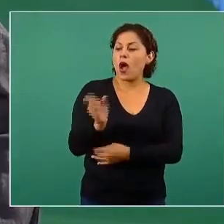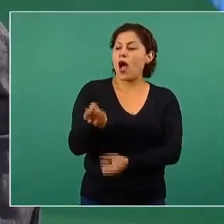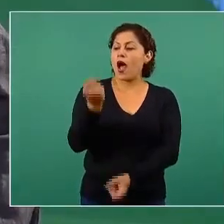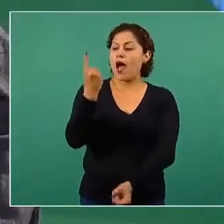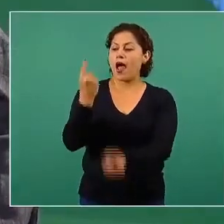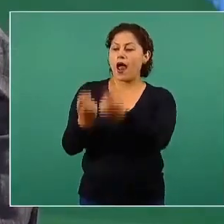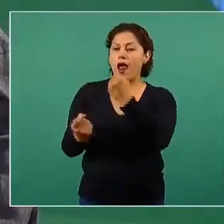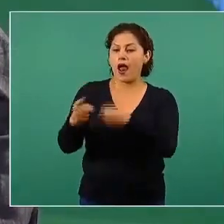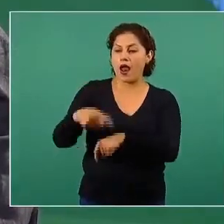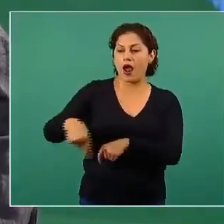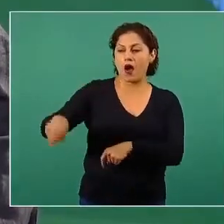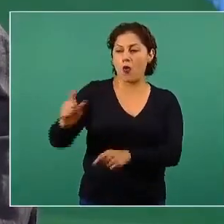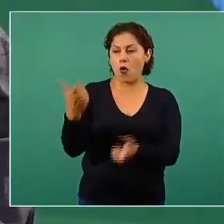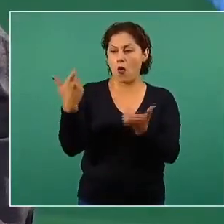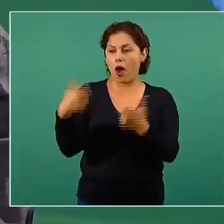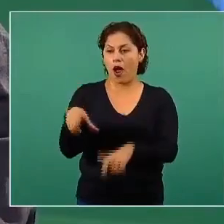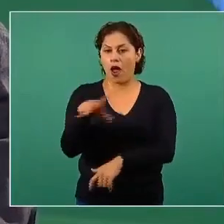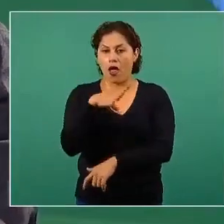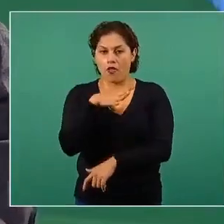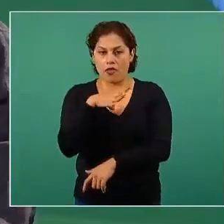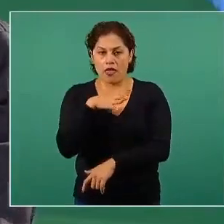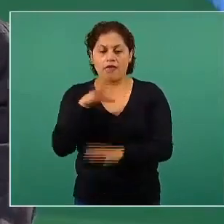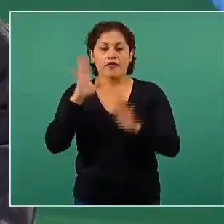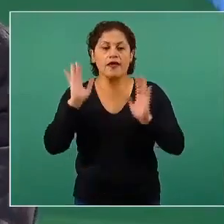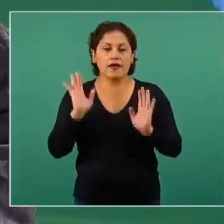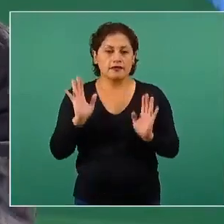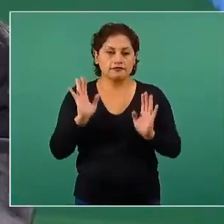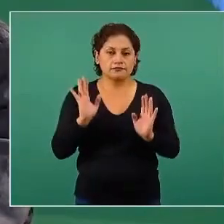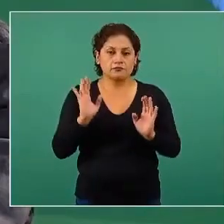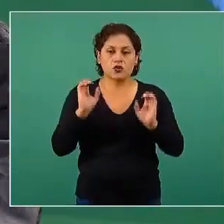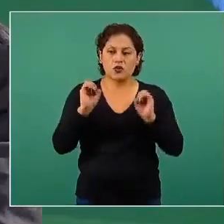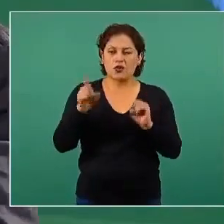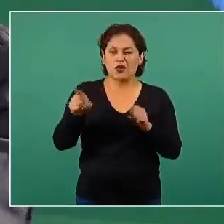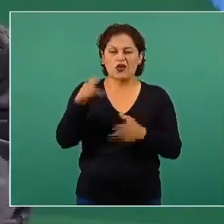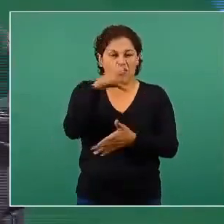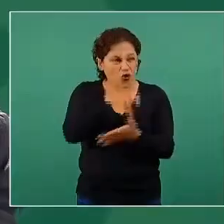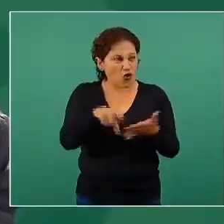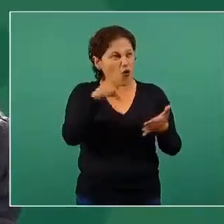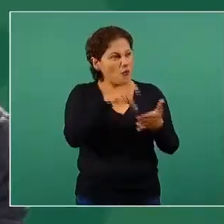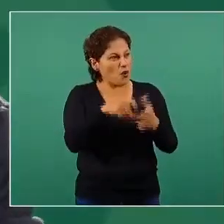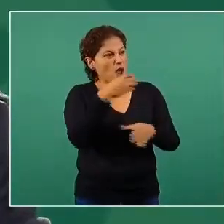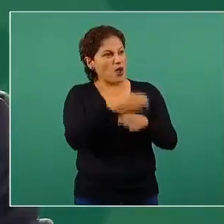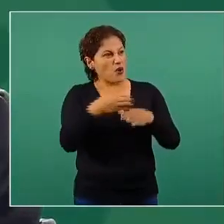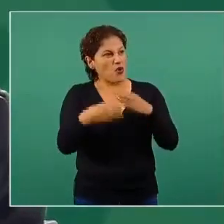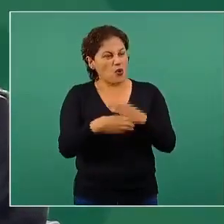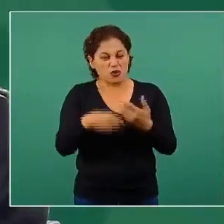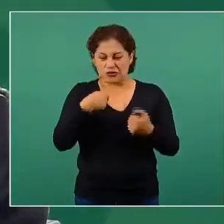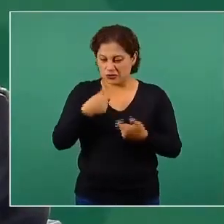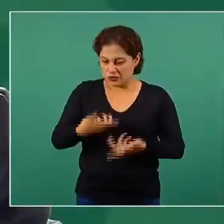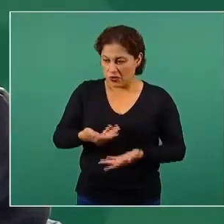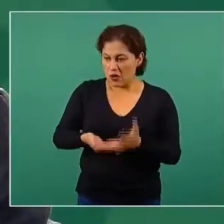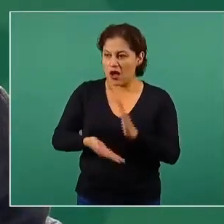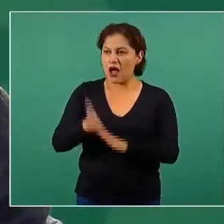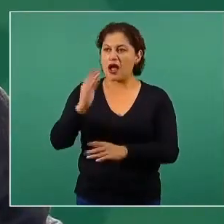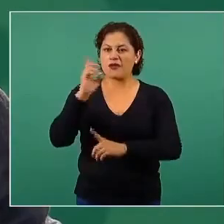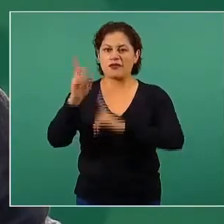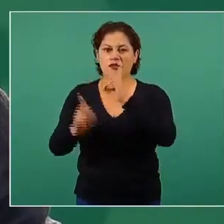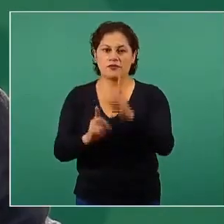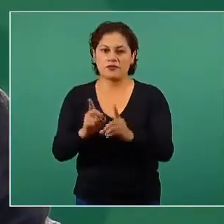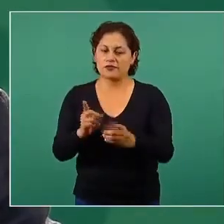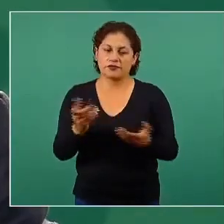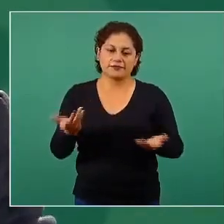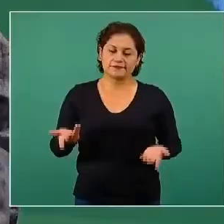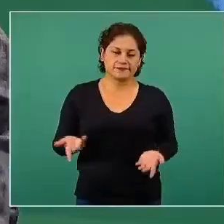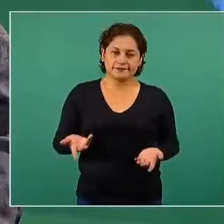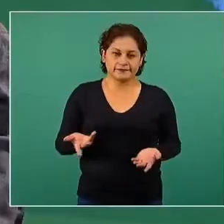segmentos de la sociedad y de que se necesita tener cierto equipamiento o ciertos ambientes. Desde luego, tener